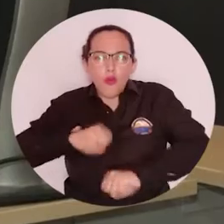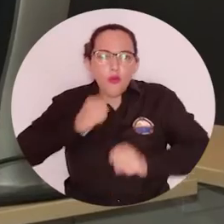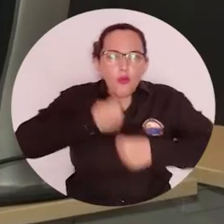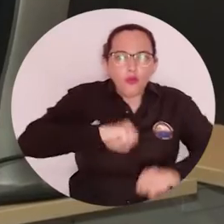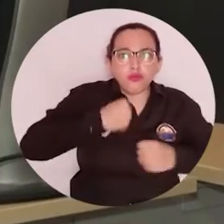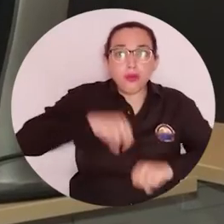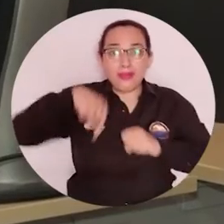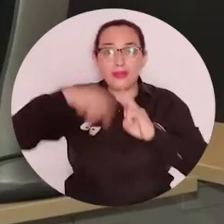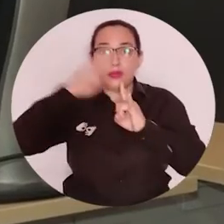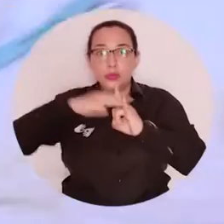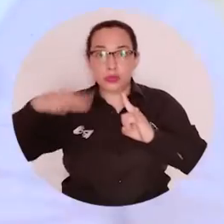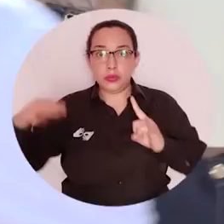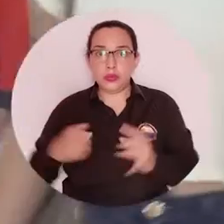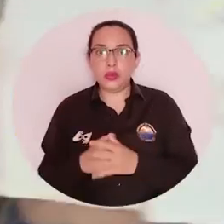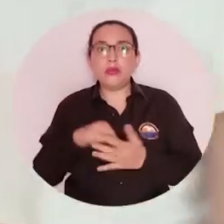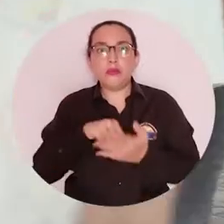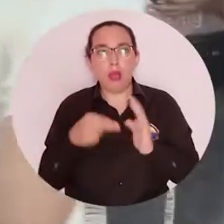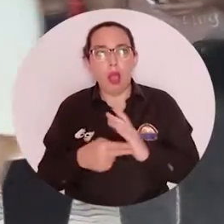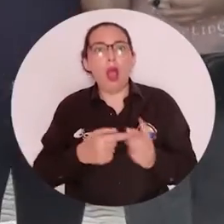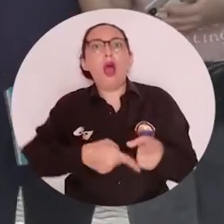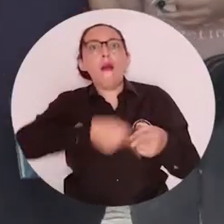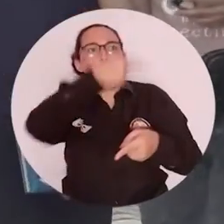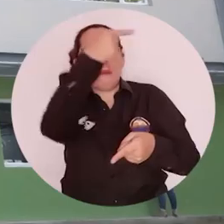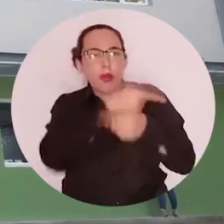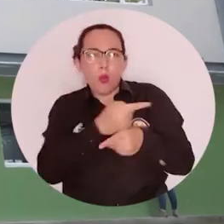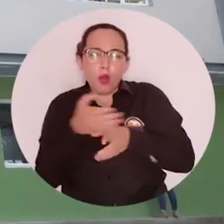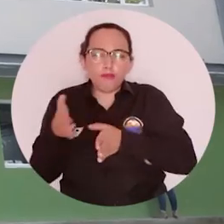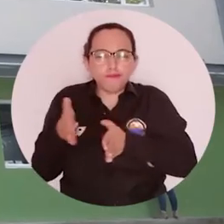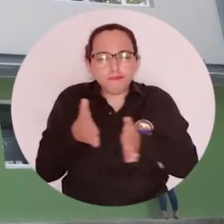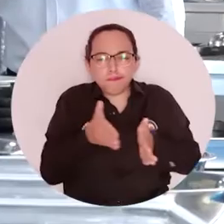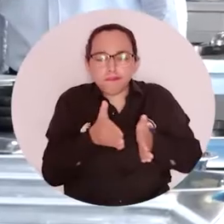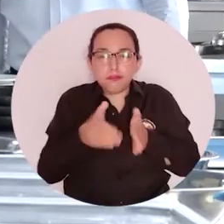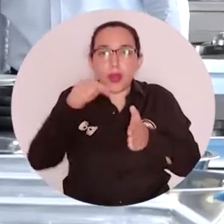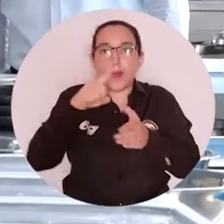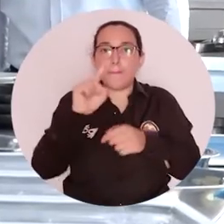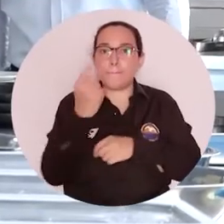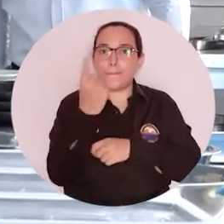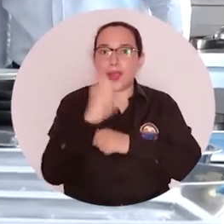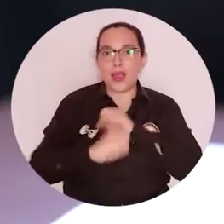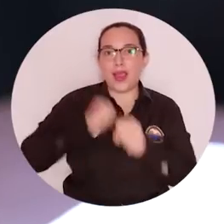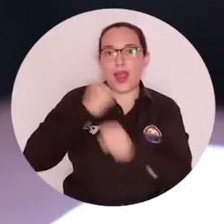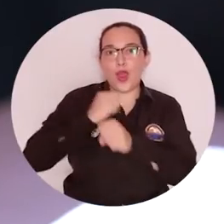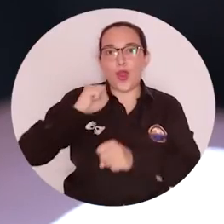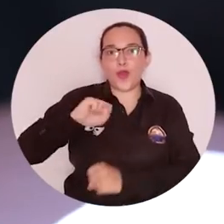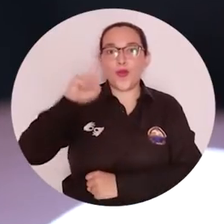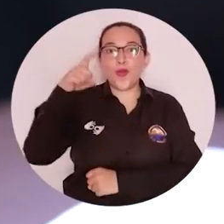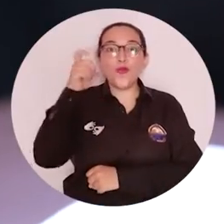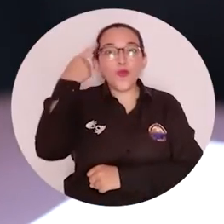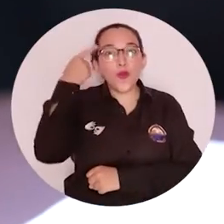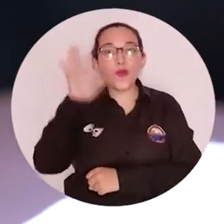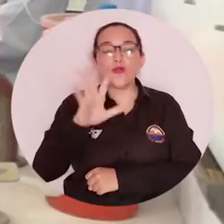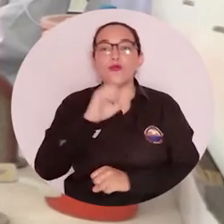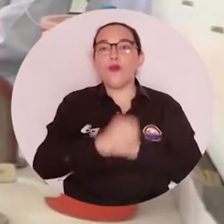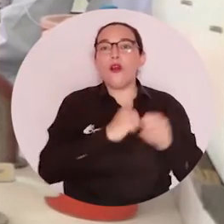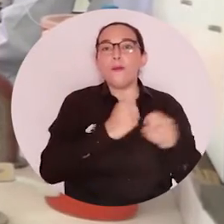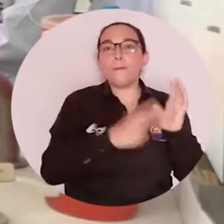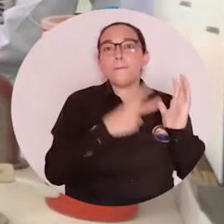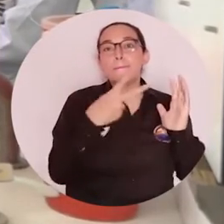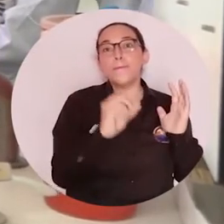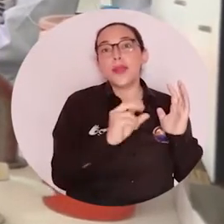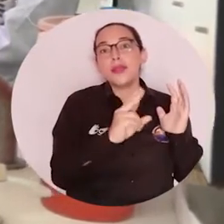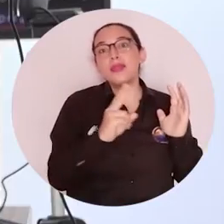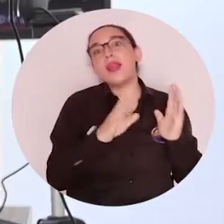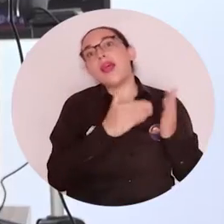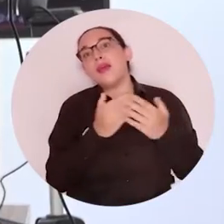fruto del esfuerzo de quienes pertenecen a Unimagdalena, ratifica el éxito del camino trazado en este primer año del periodo de gobierno